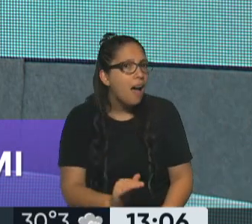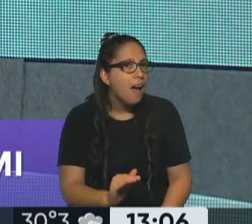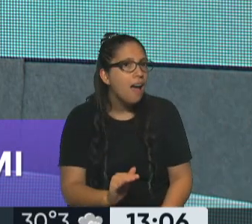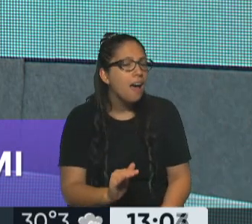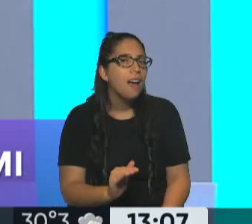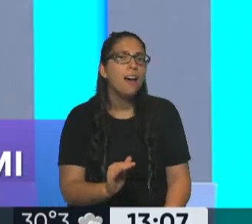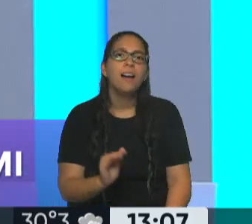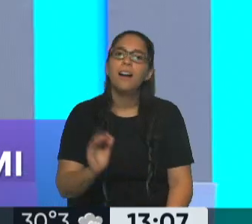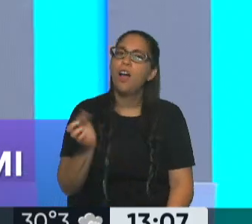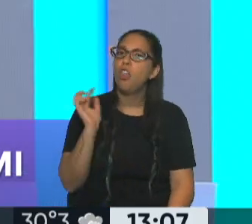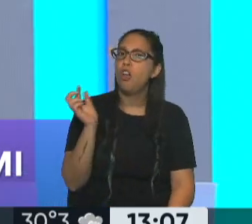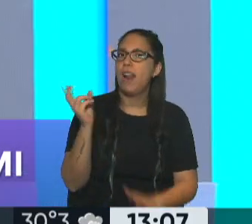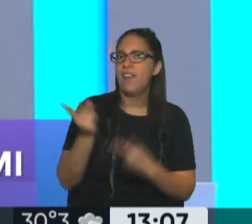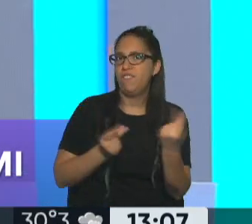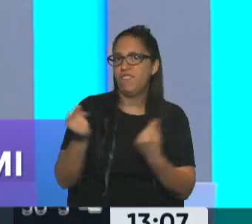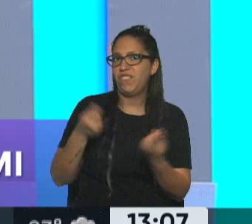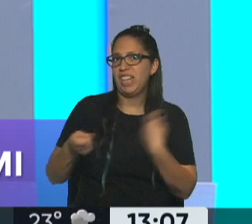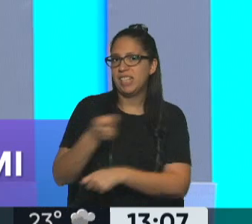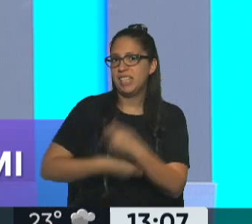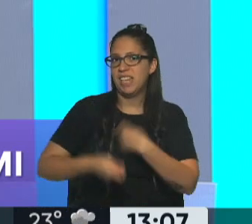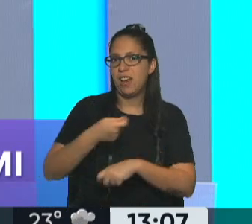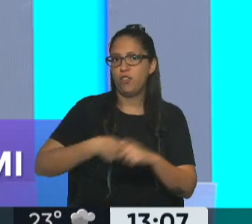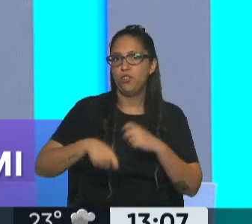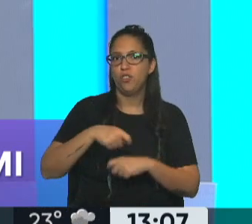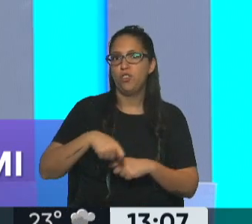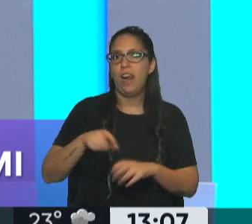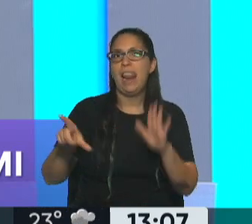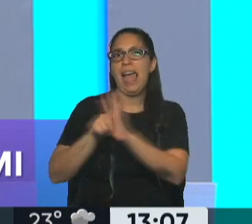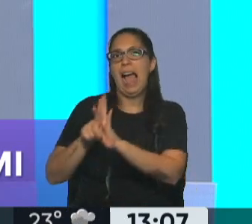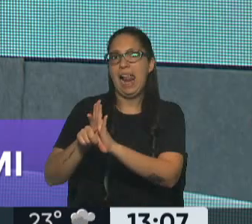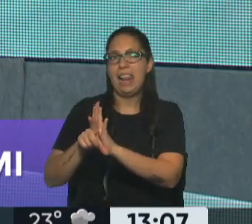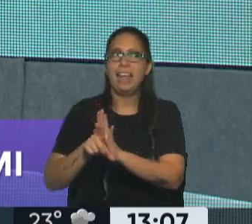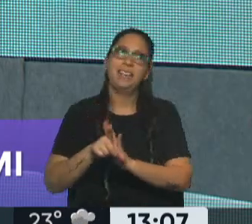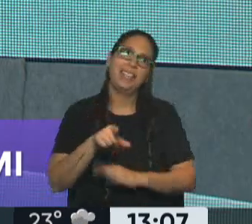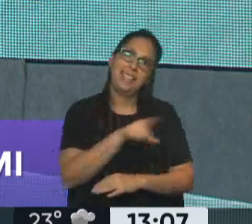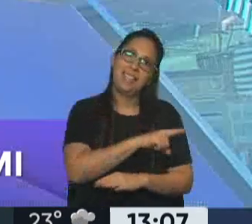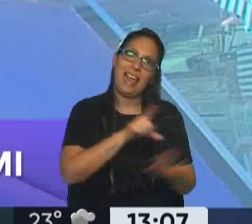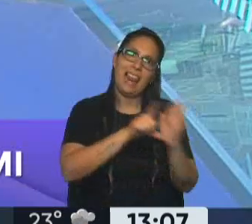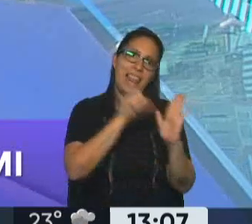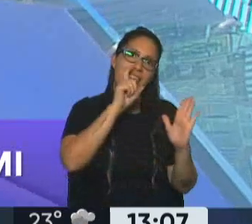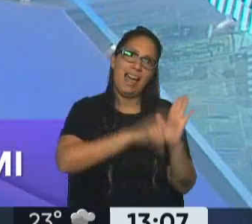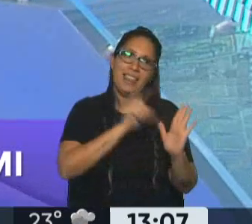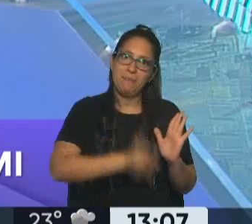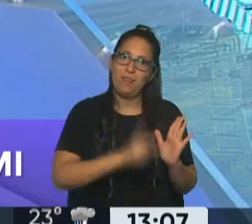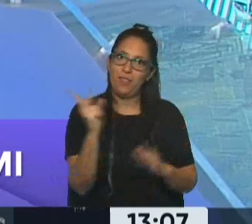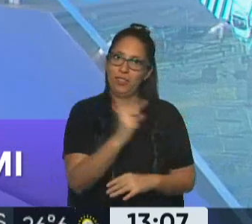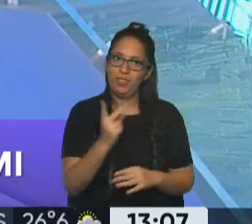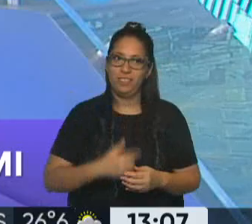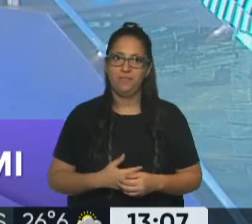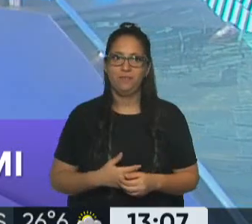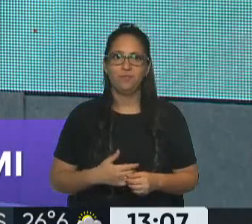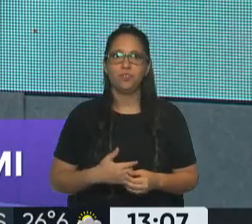Estamos hablando de dólares financieros y... Deberían bajar. Los legales y el ilegal, sí. Yo cuando hablo de dólares siempre te hablo